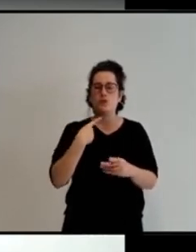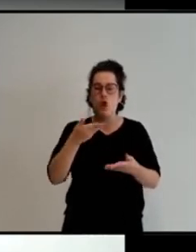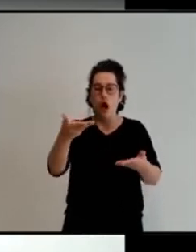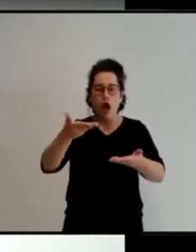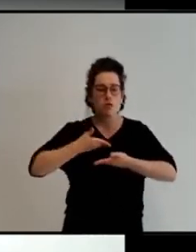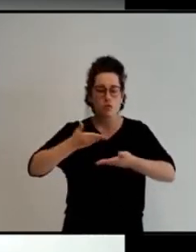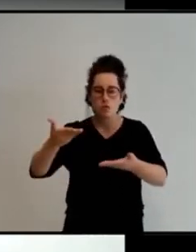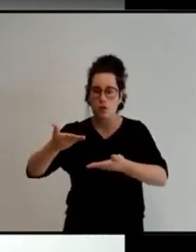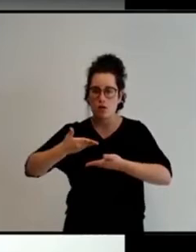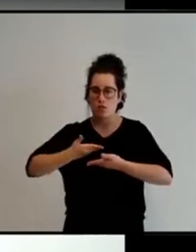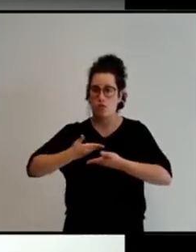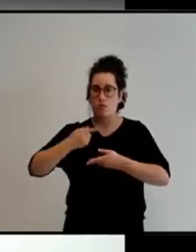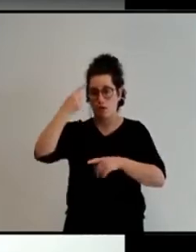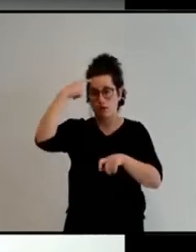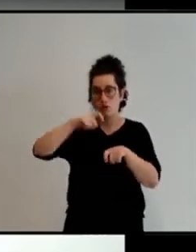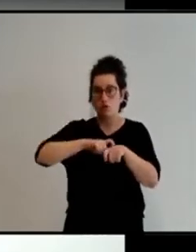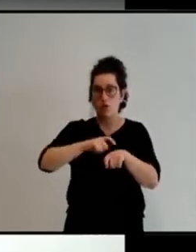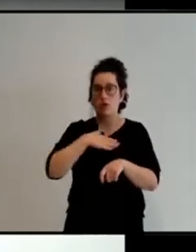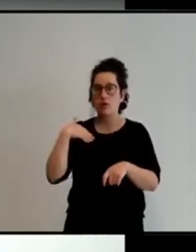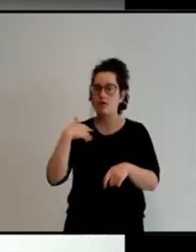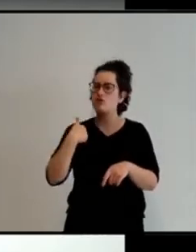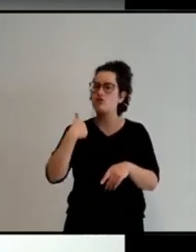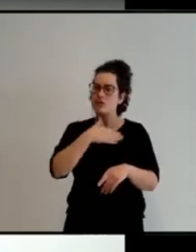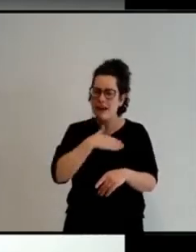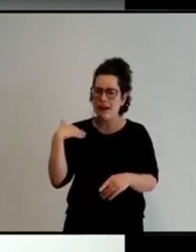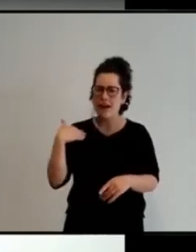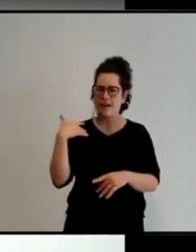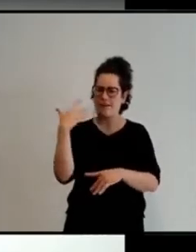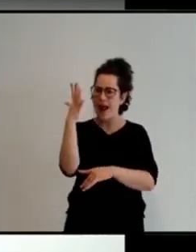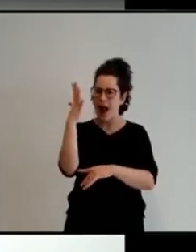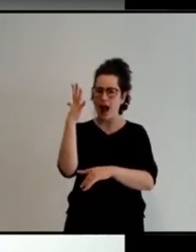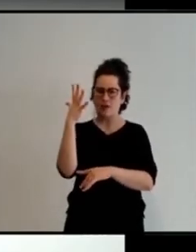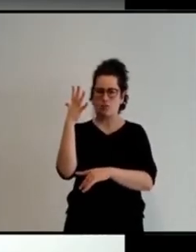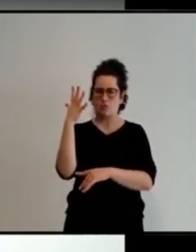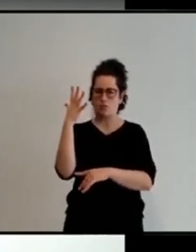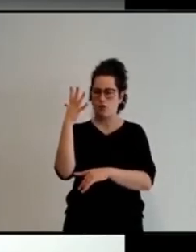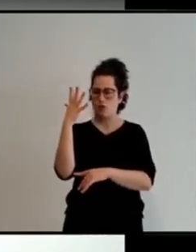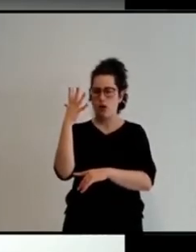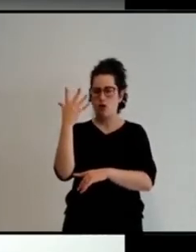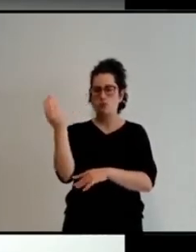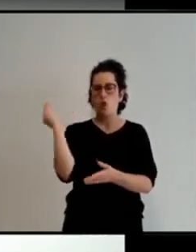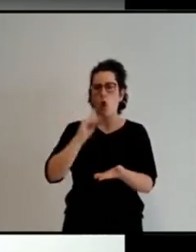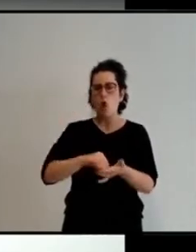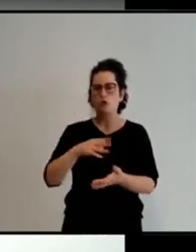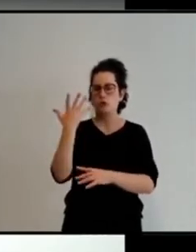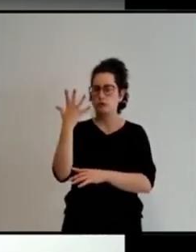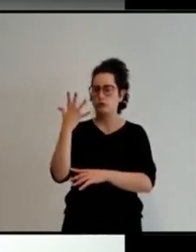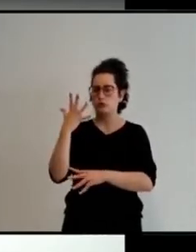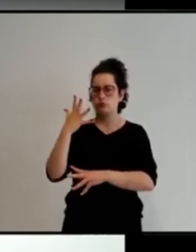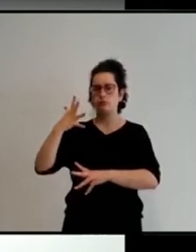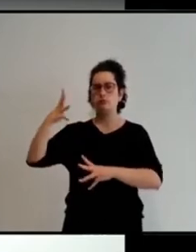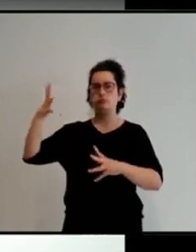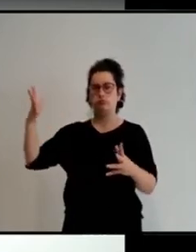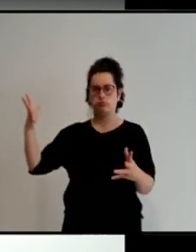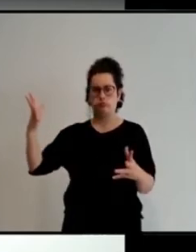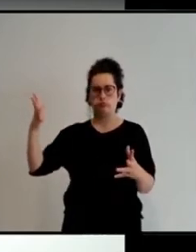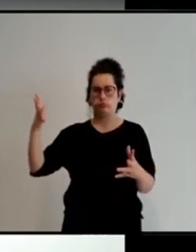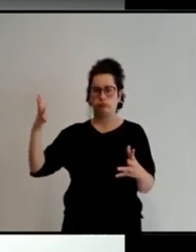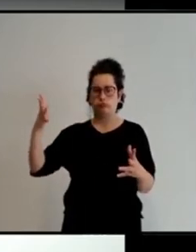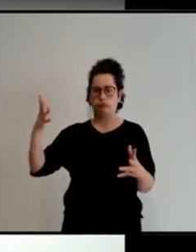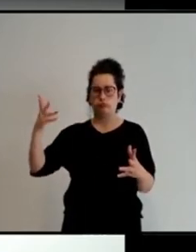que yo dejé allá y que yo sabía que aquí estaba en algún lado. Llegué a la Cruz Roja donde me orientaron.